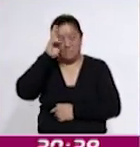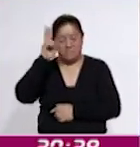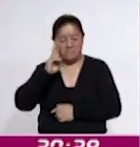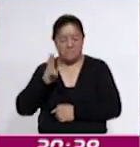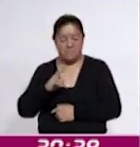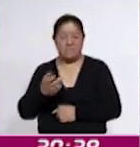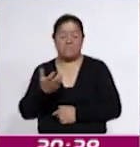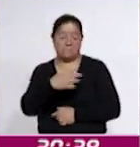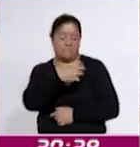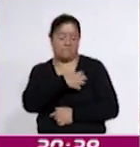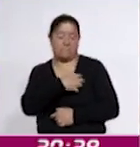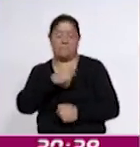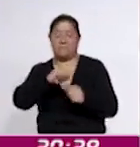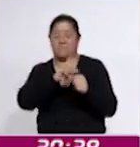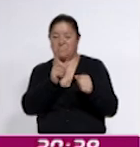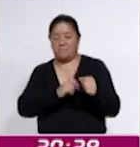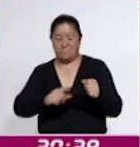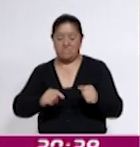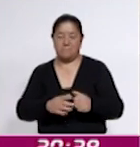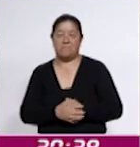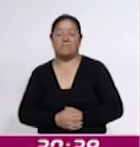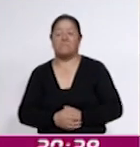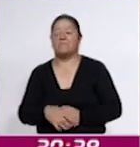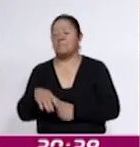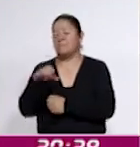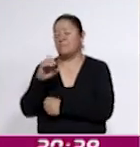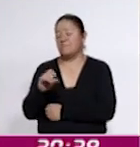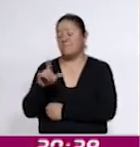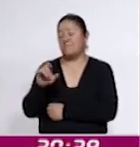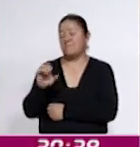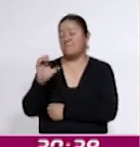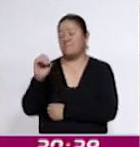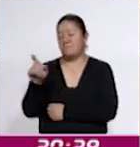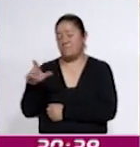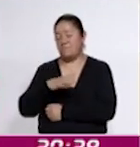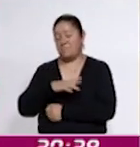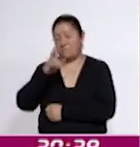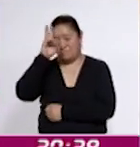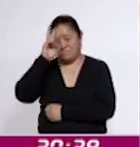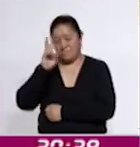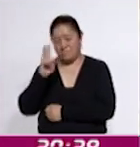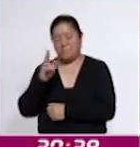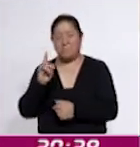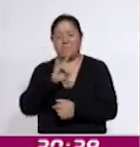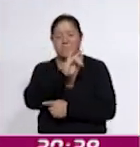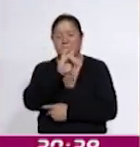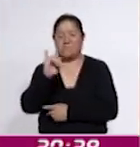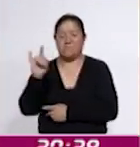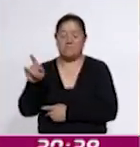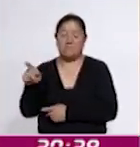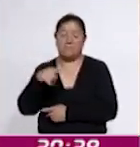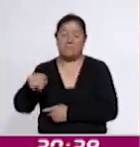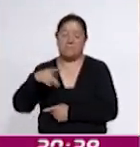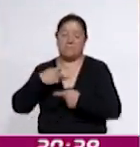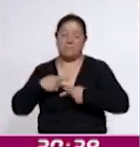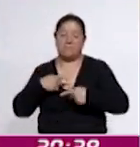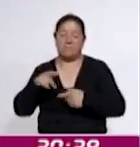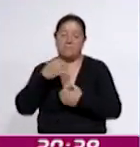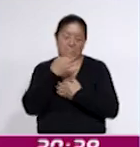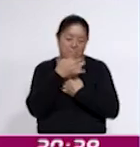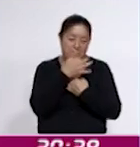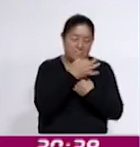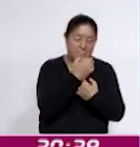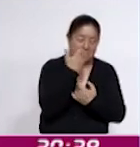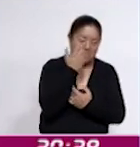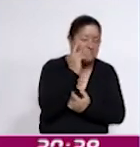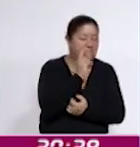el de óleo. Las personas interesadas en conocer la variedad de productos que las y los 50 emprendedores de la entidad